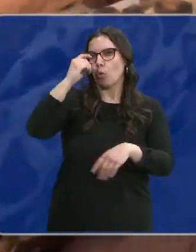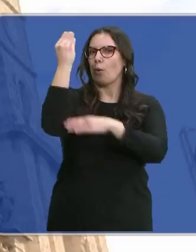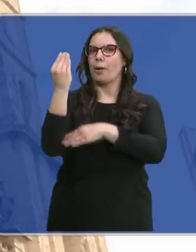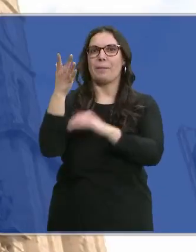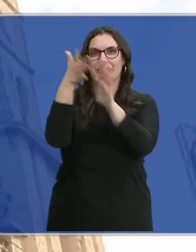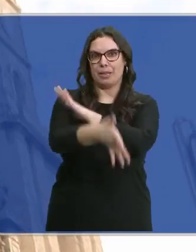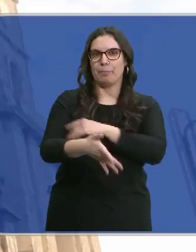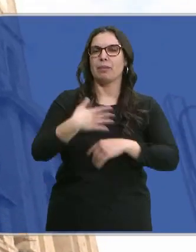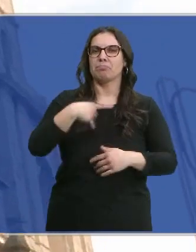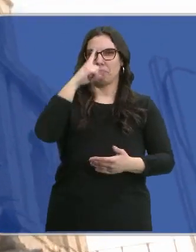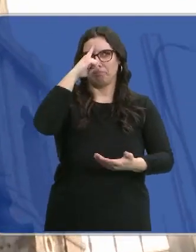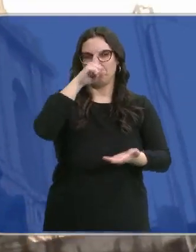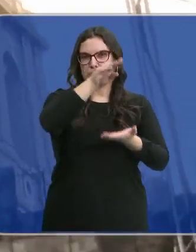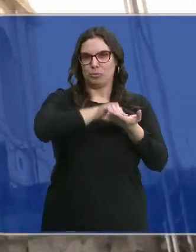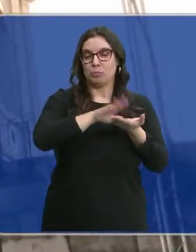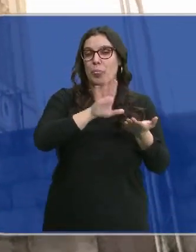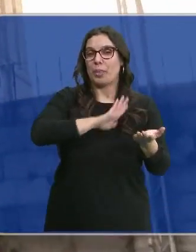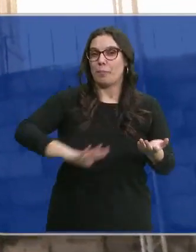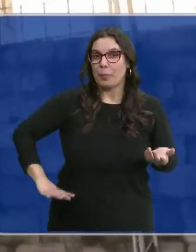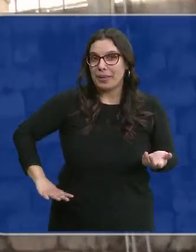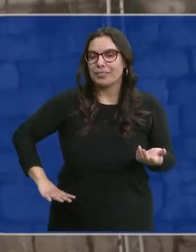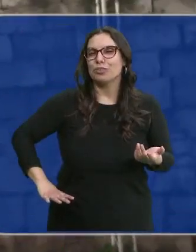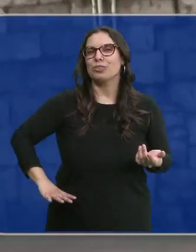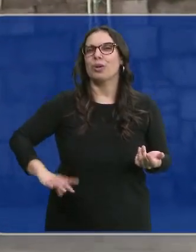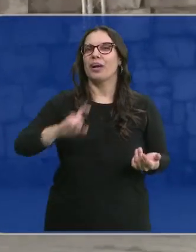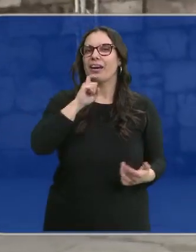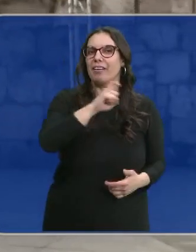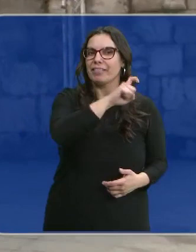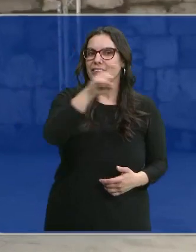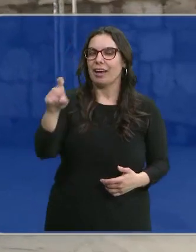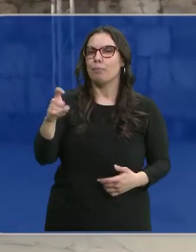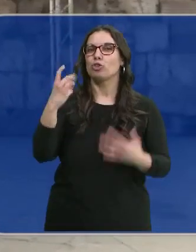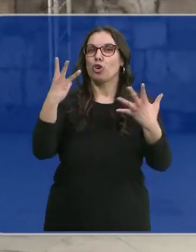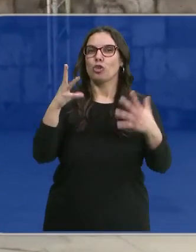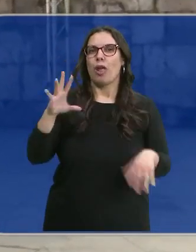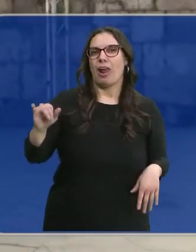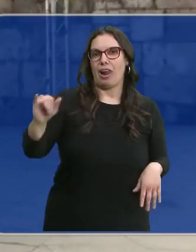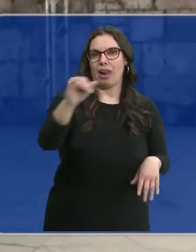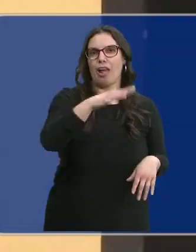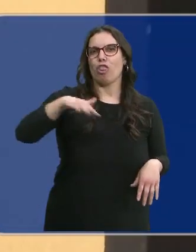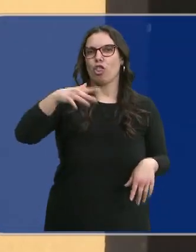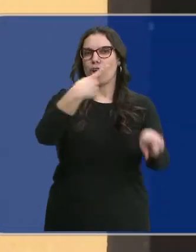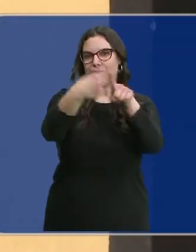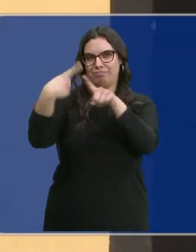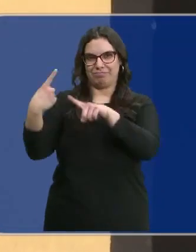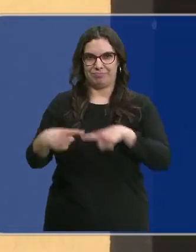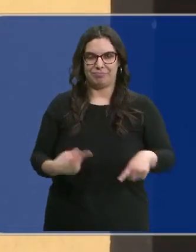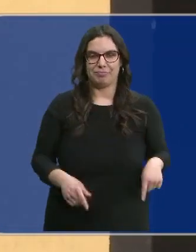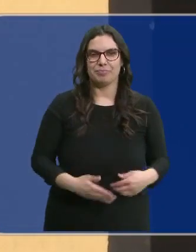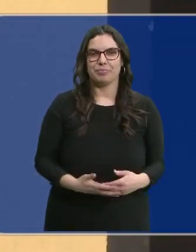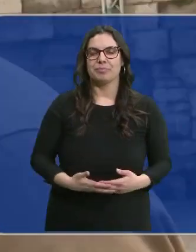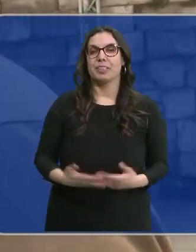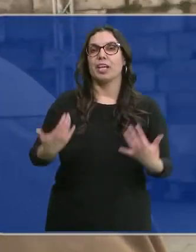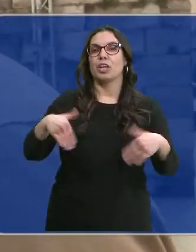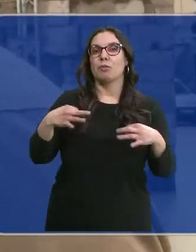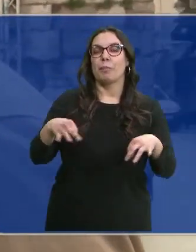siempre. Lo apuntamos, pero eso sí, de momento les decimos que tienen ocho repartidas por diferentes partes de la ciudad. Lo ves